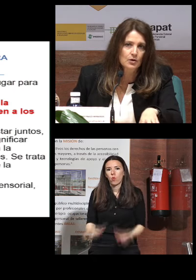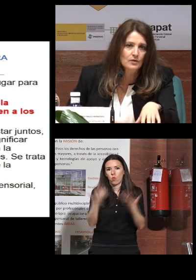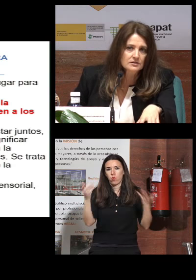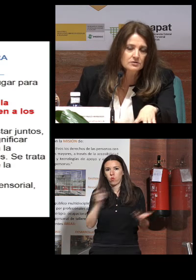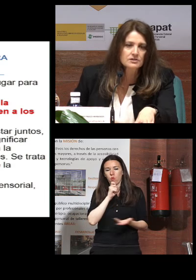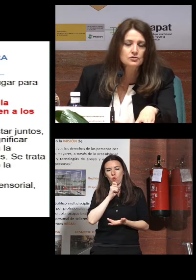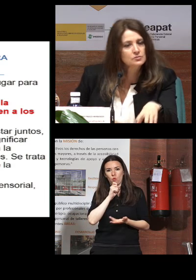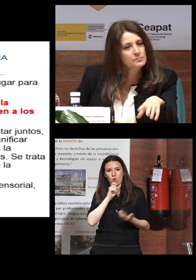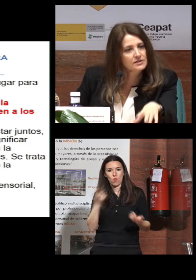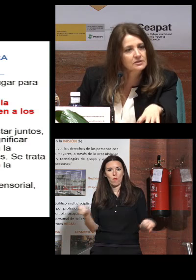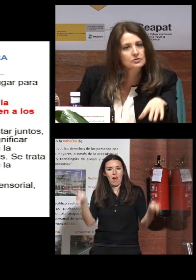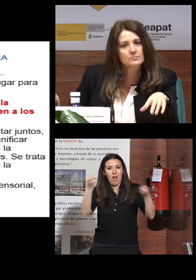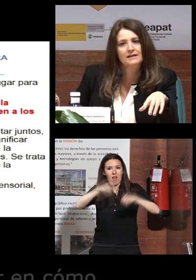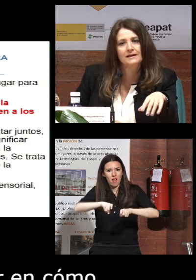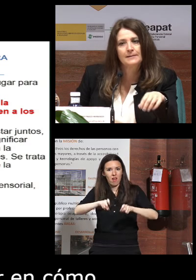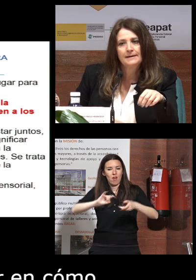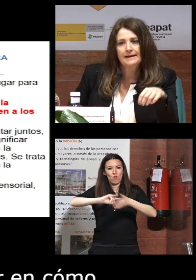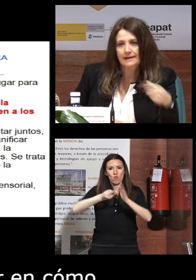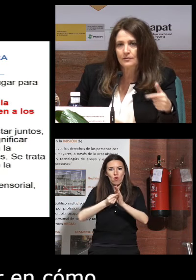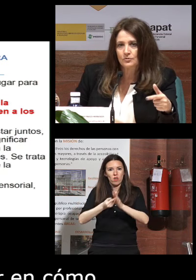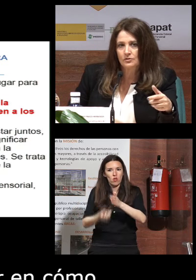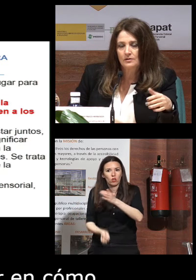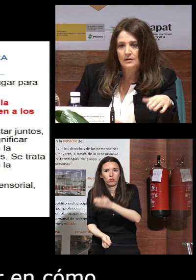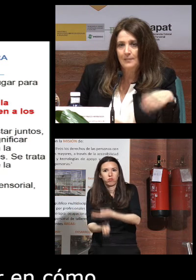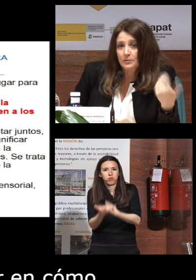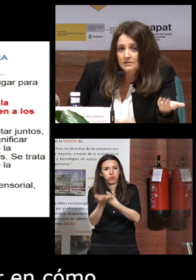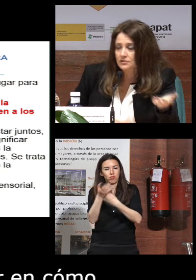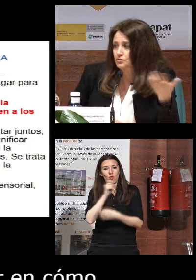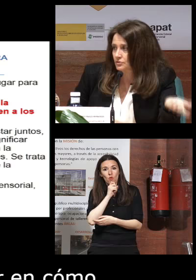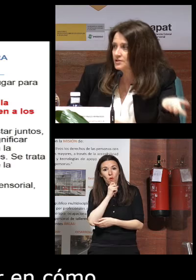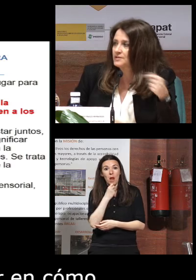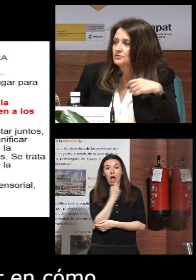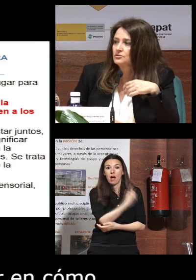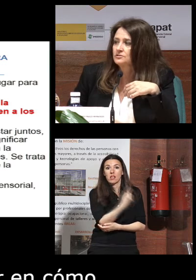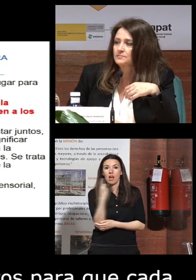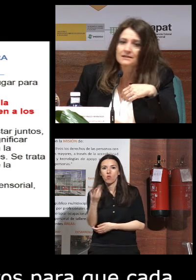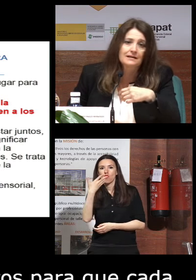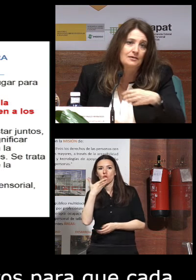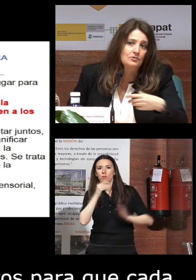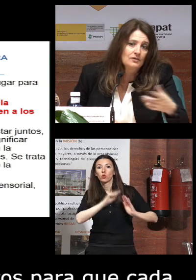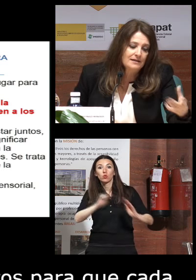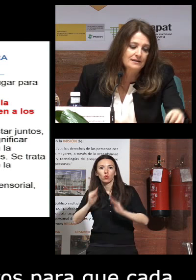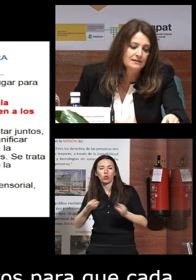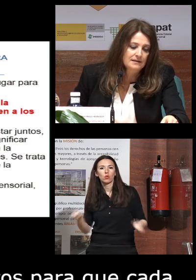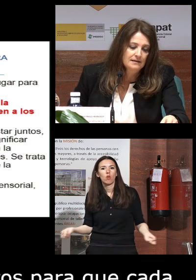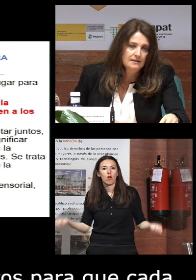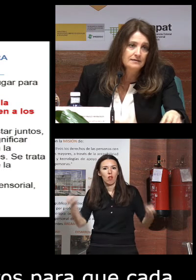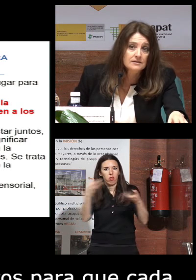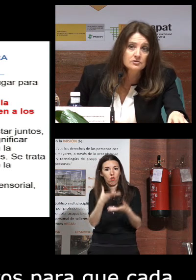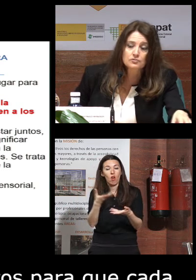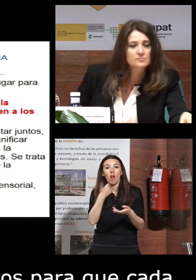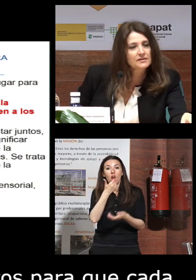encuentros esos proyectos para que cada uno aporte sus conocimientos para que no hayan